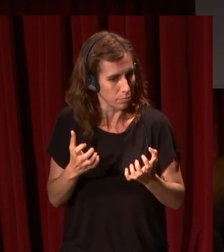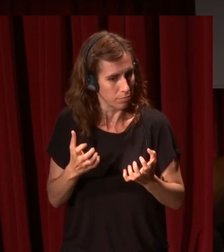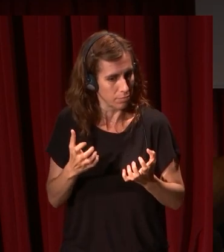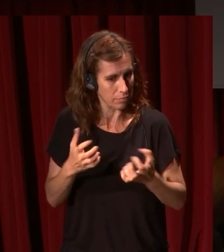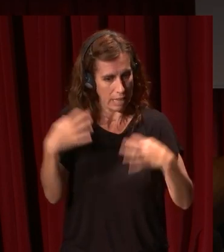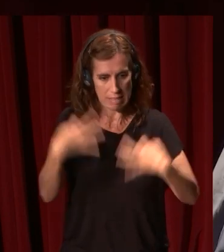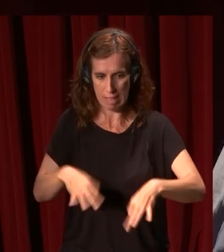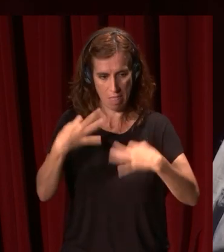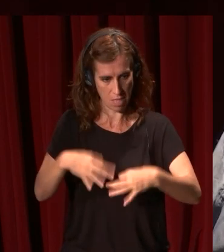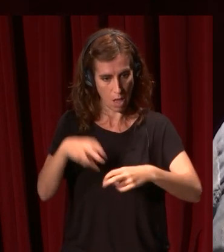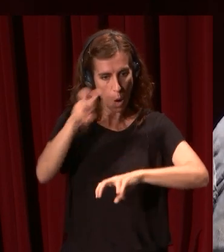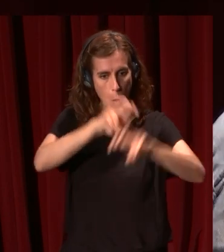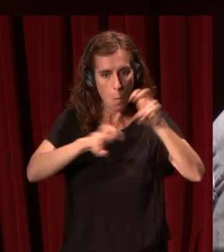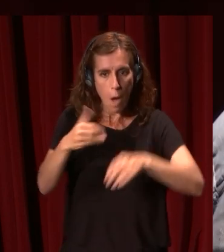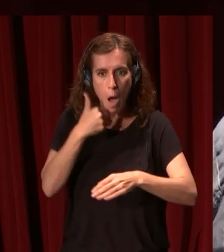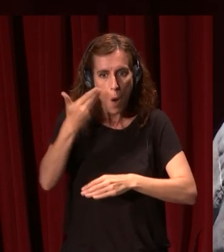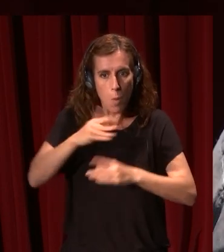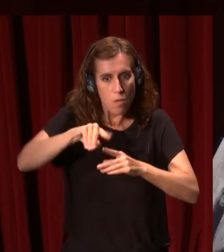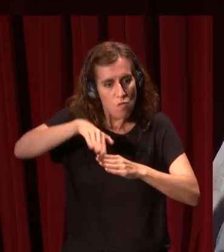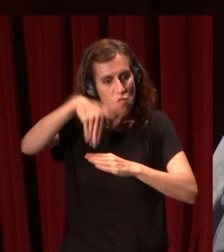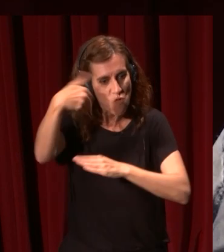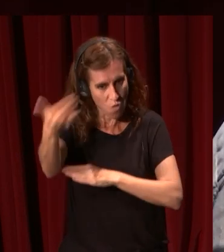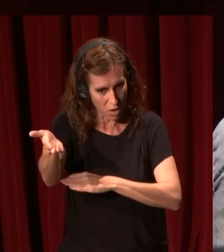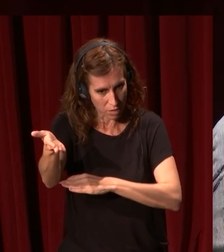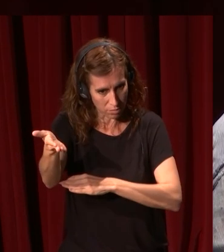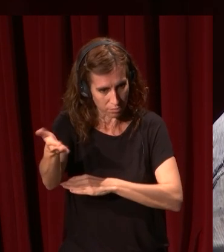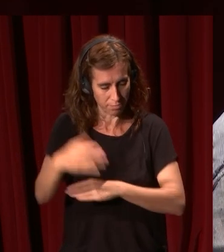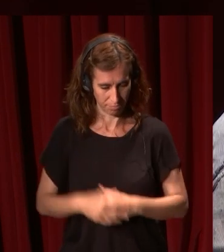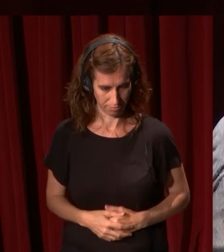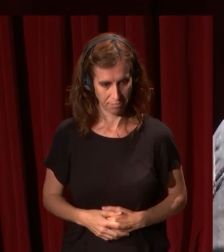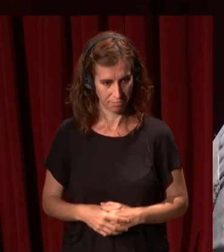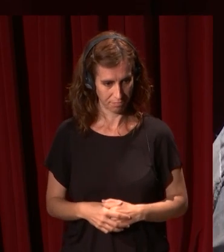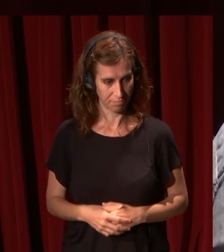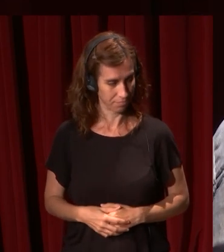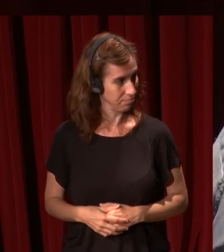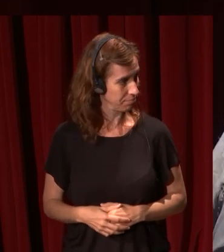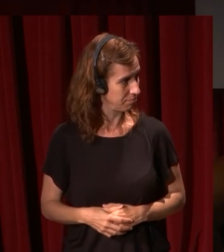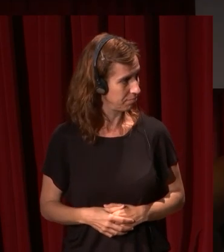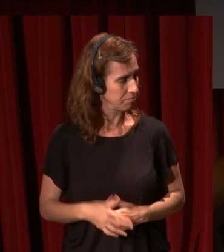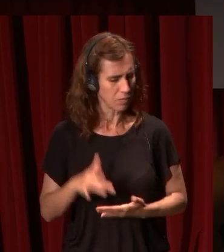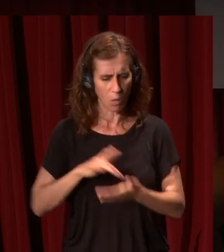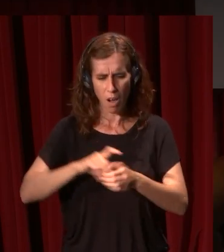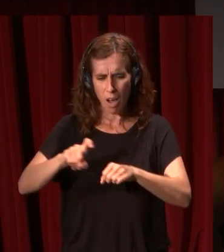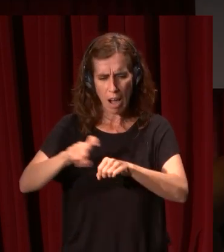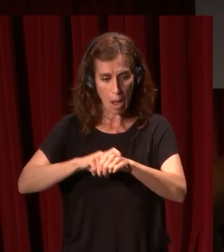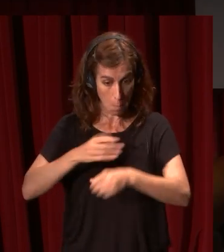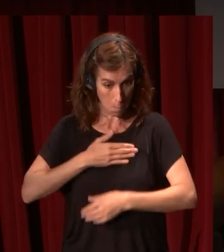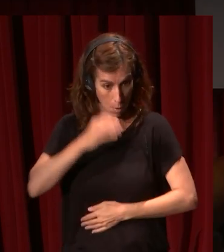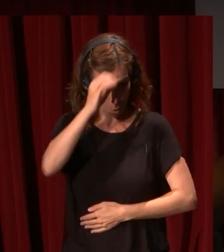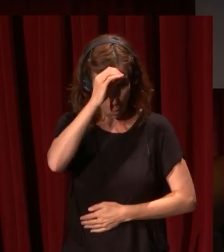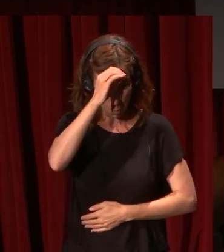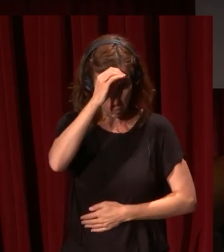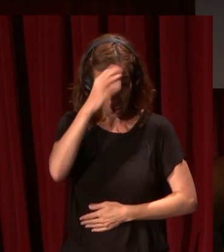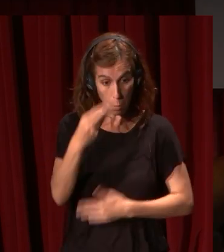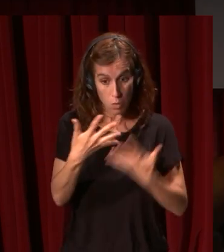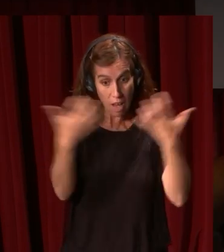y que busca lo trascendente que consigue mucho con muy poco es muy característico en mi opinión que muchas de